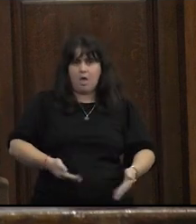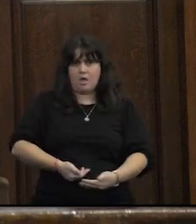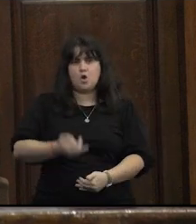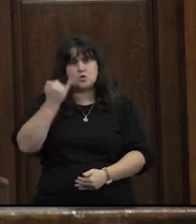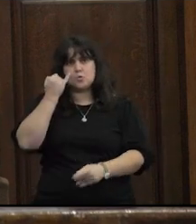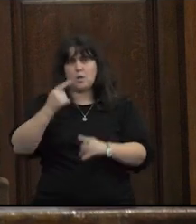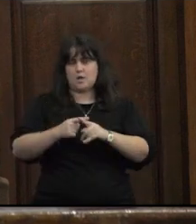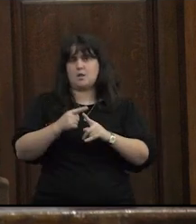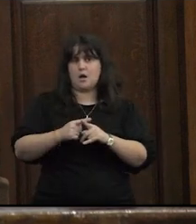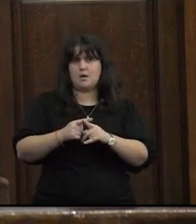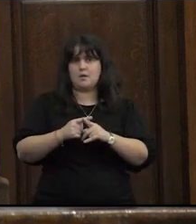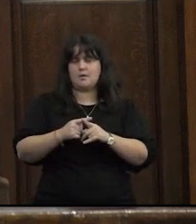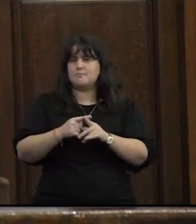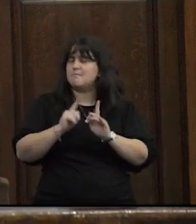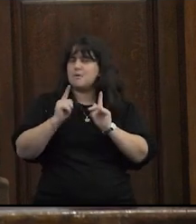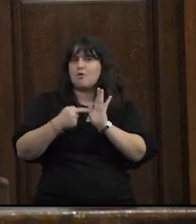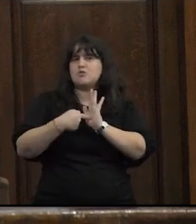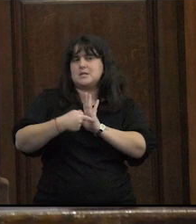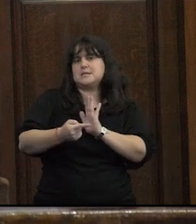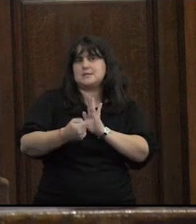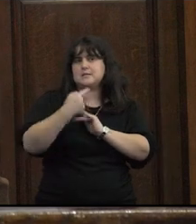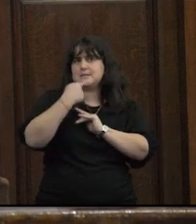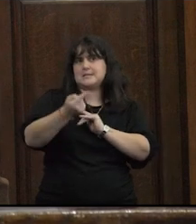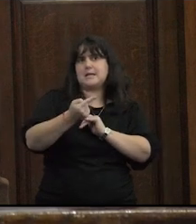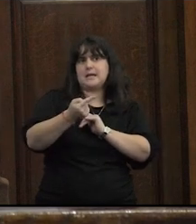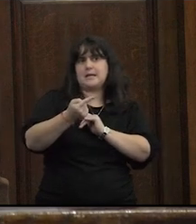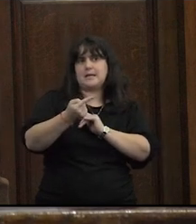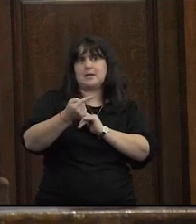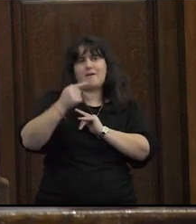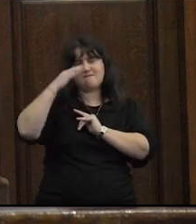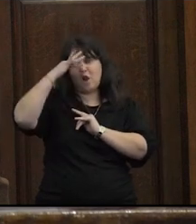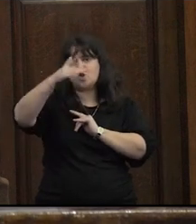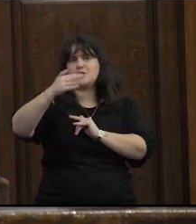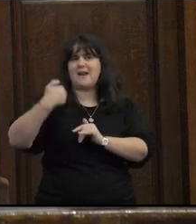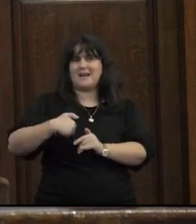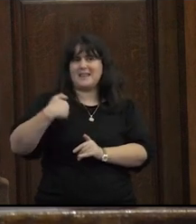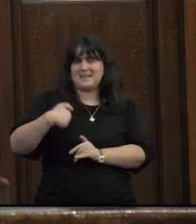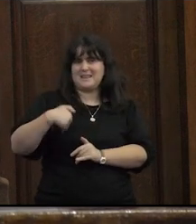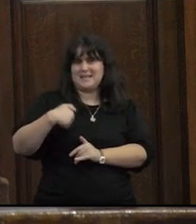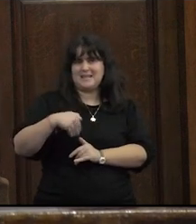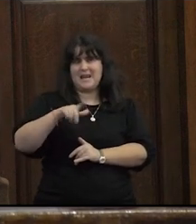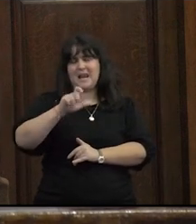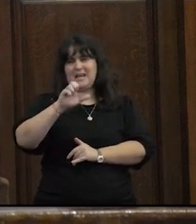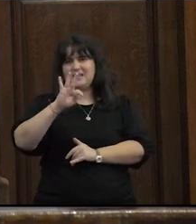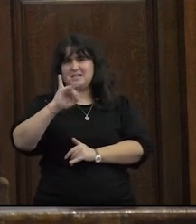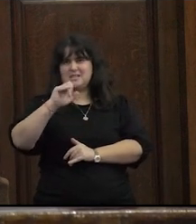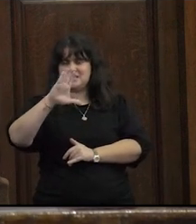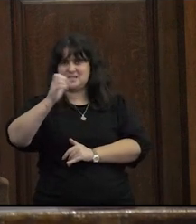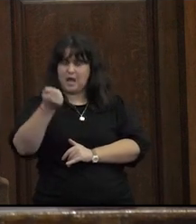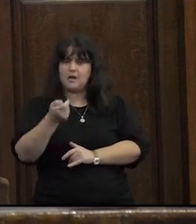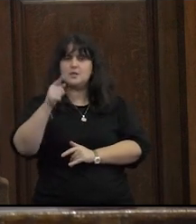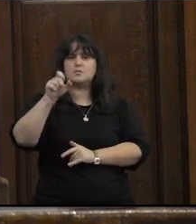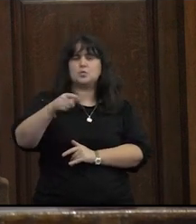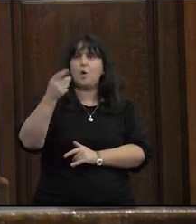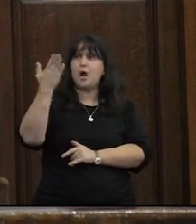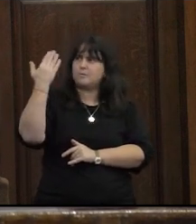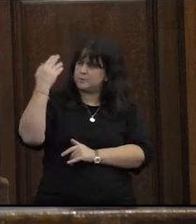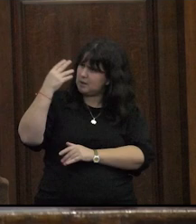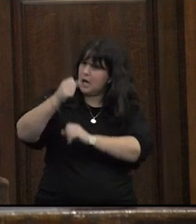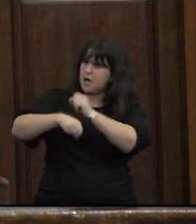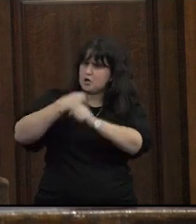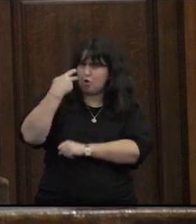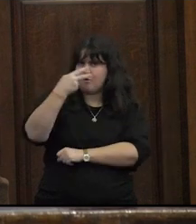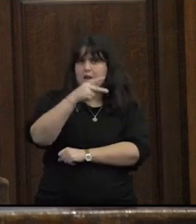y la sexualidad como señala también una filósofa argentina Leticia Zapsay ya en un texto del